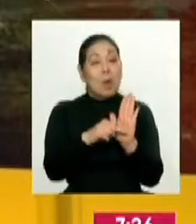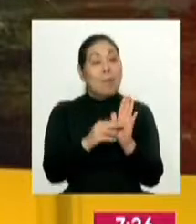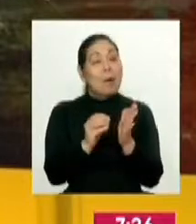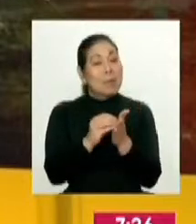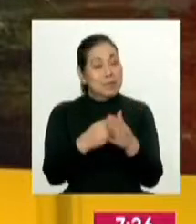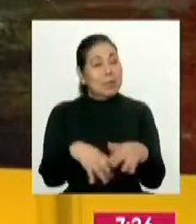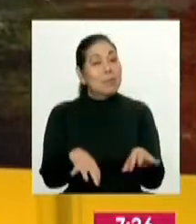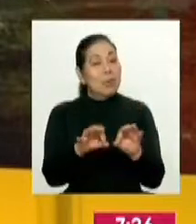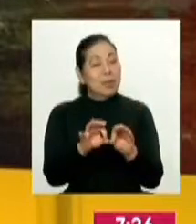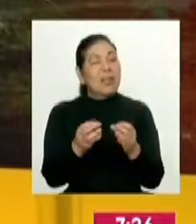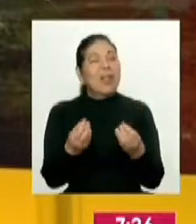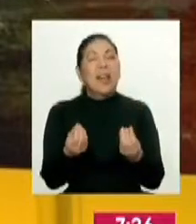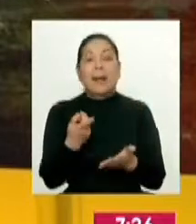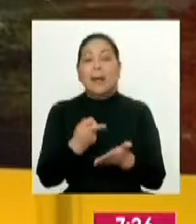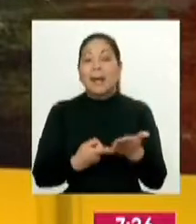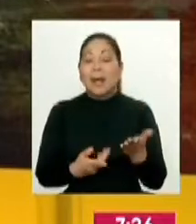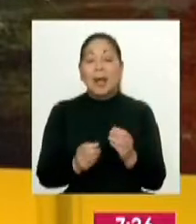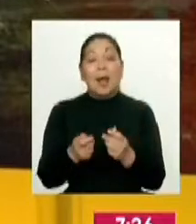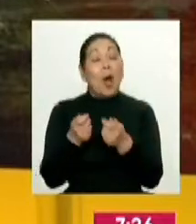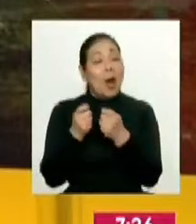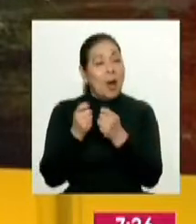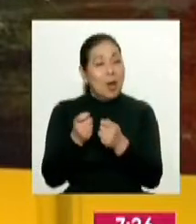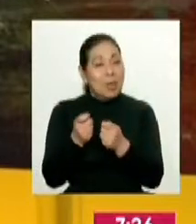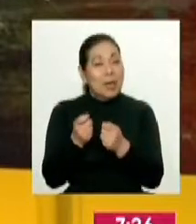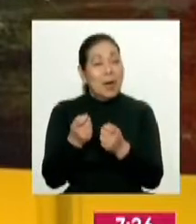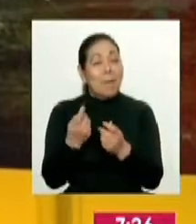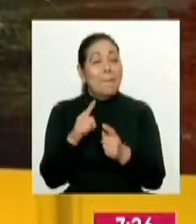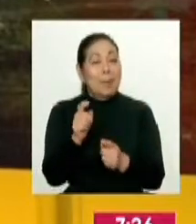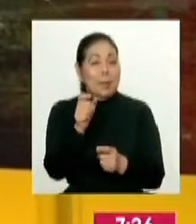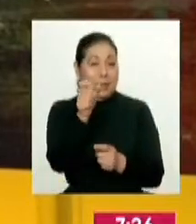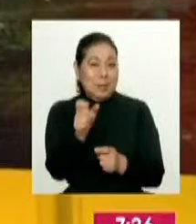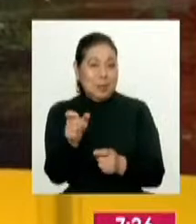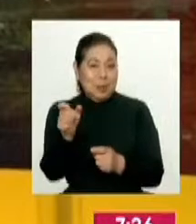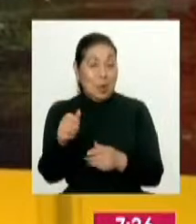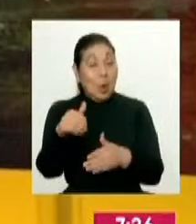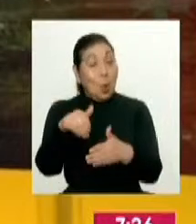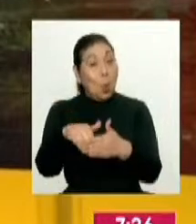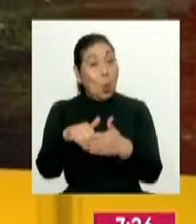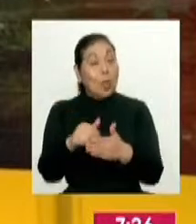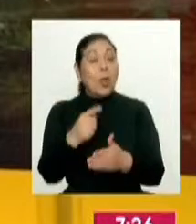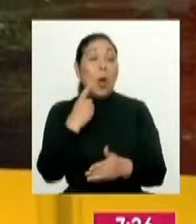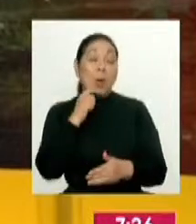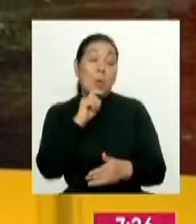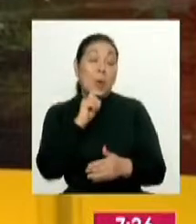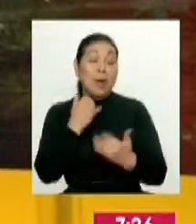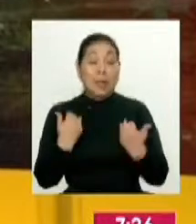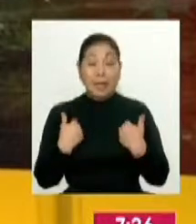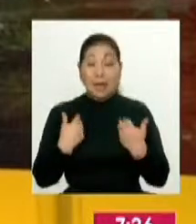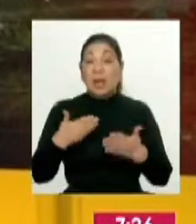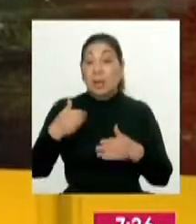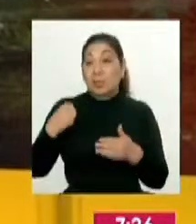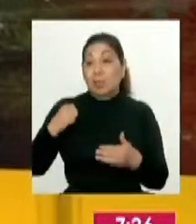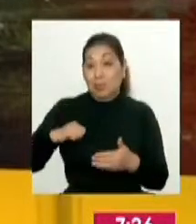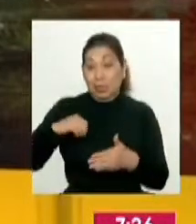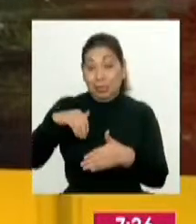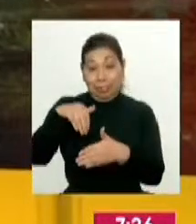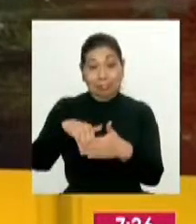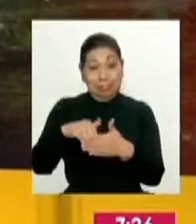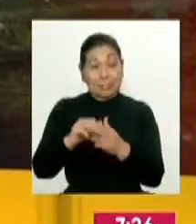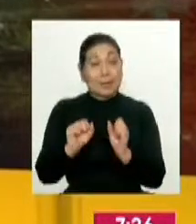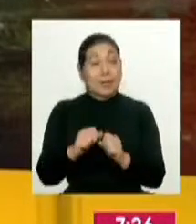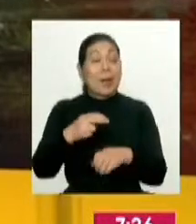electoral, obliga a los candidatos y candidatas. En estas elecciones municipales y